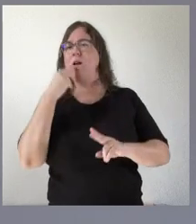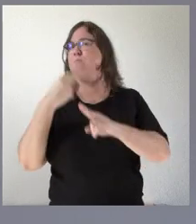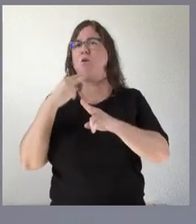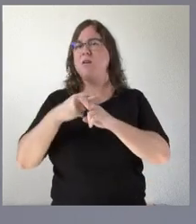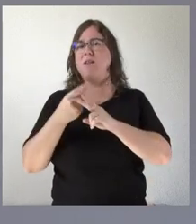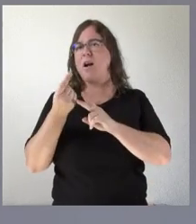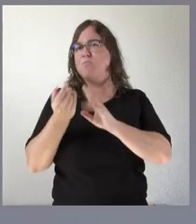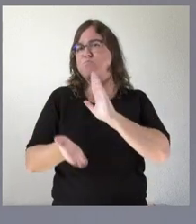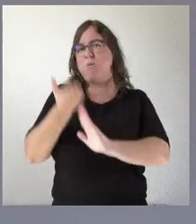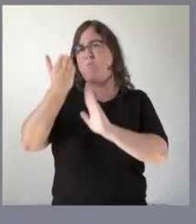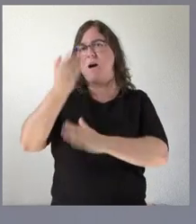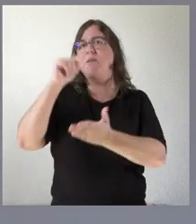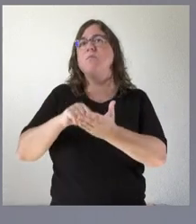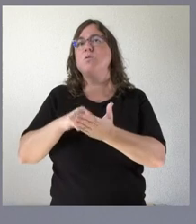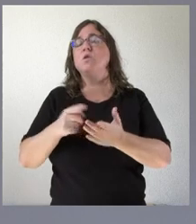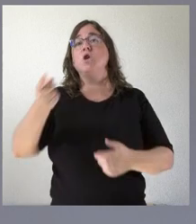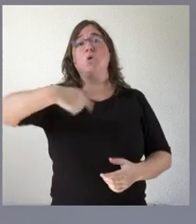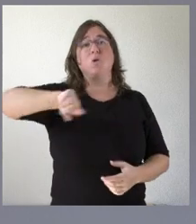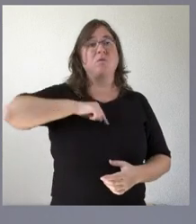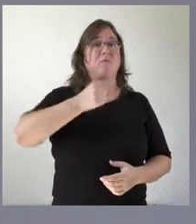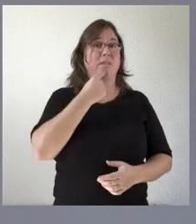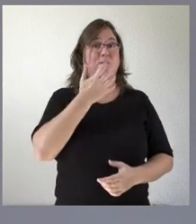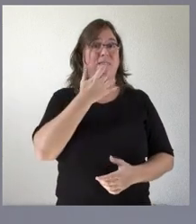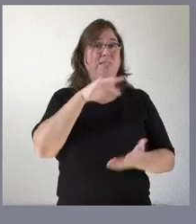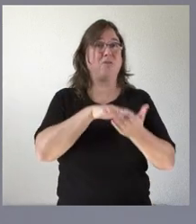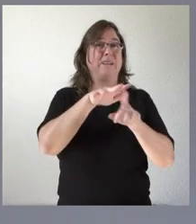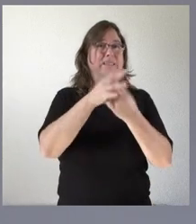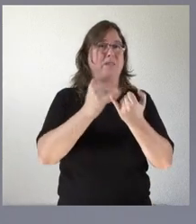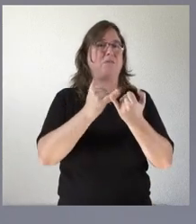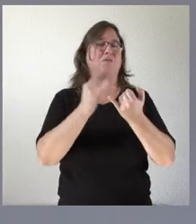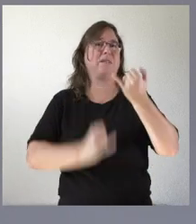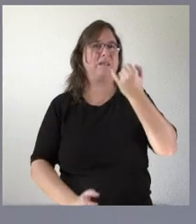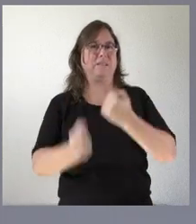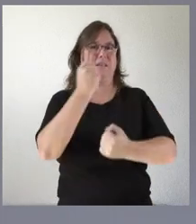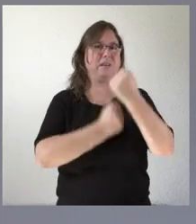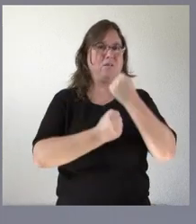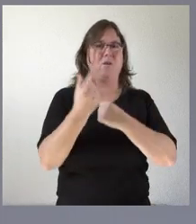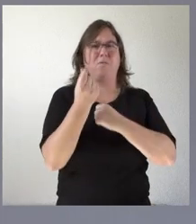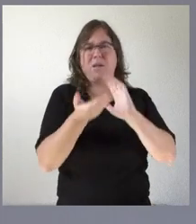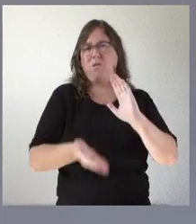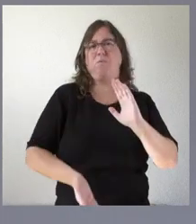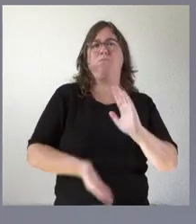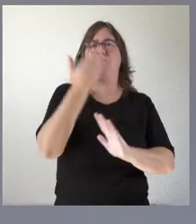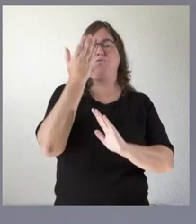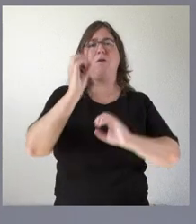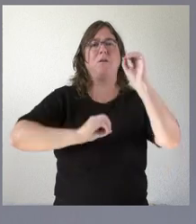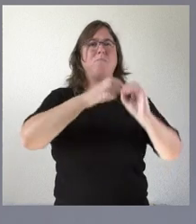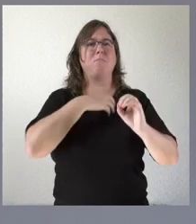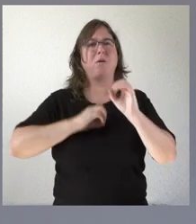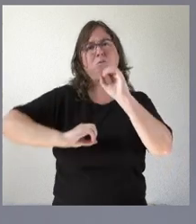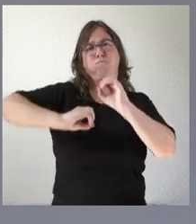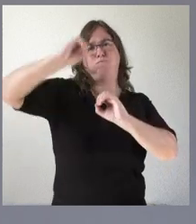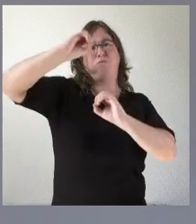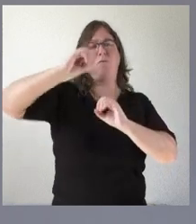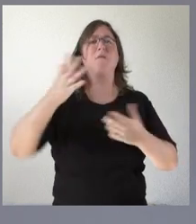hay desarrollar en estas circunstancias nosotros decimos que ante unas condiciones de crisis económica de inflación de subida de tipos de interés es positivo bajar impuestos